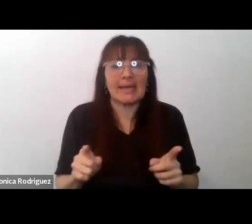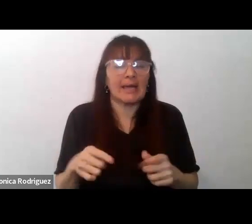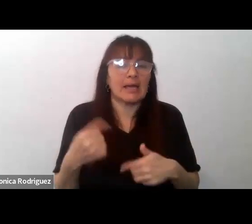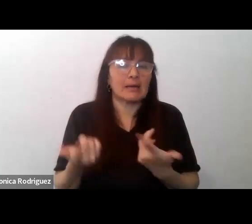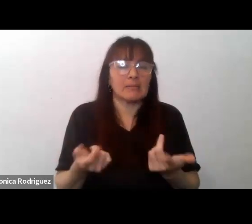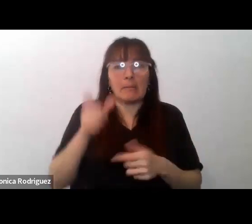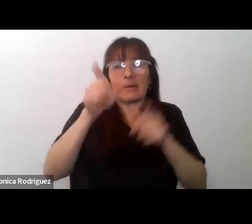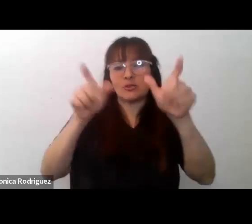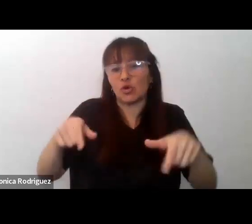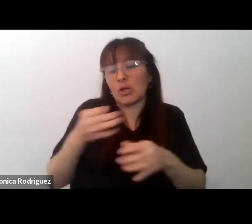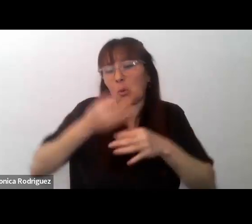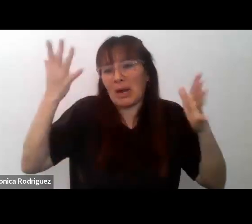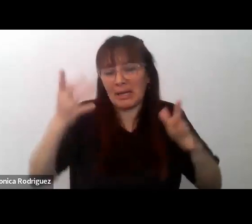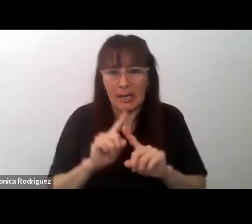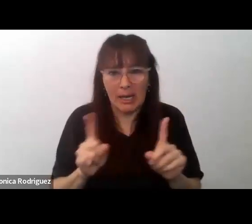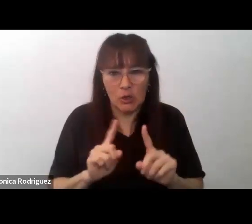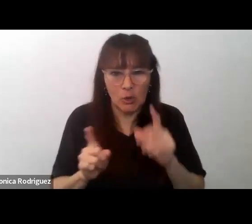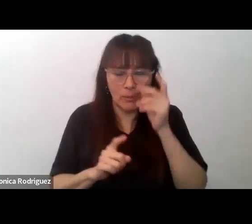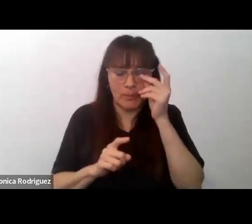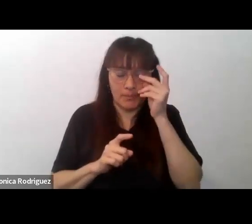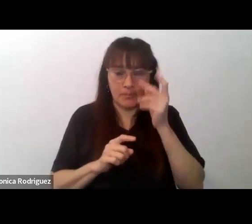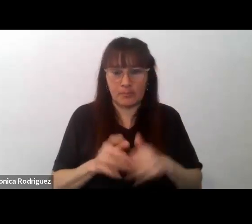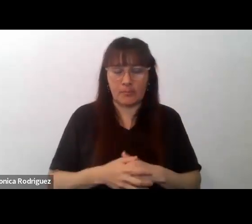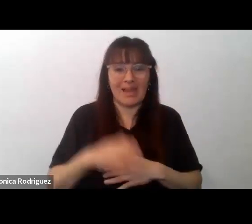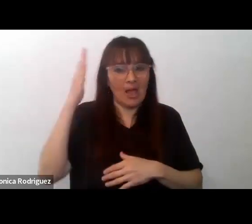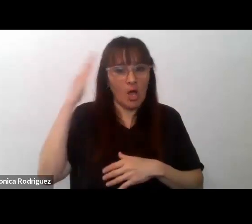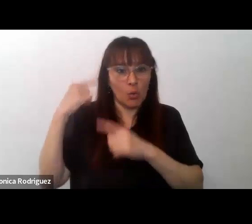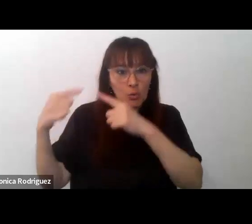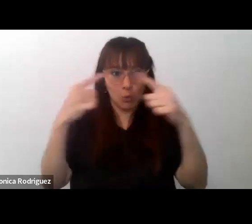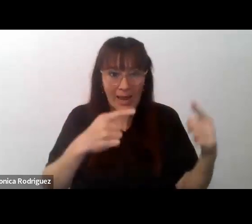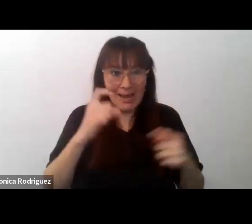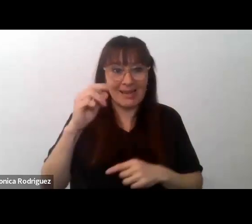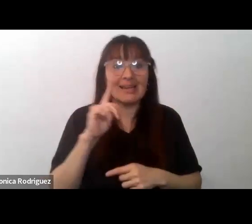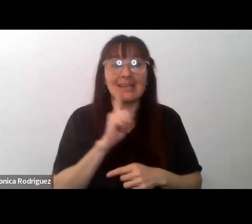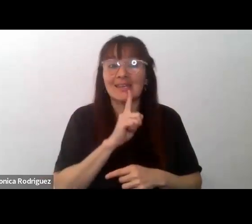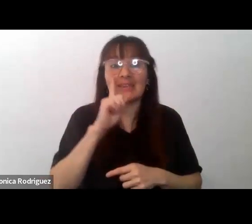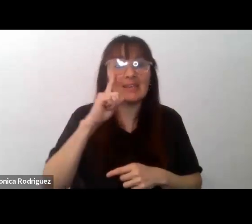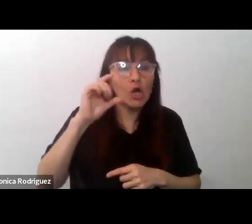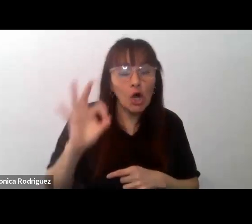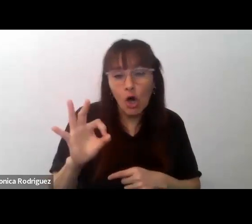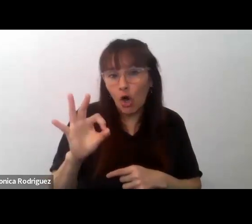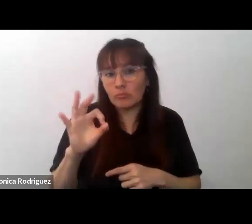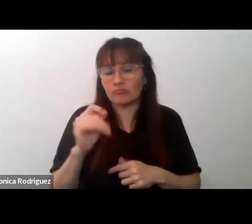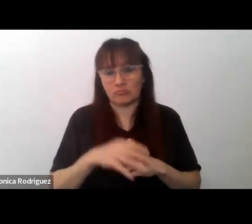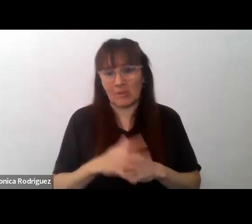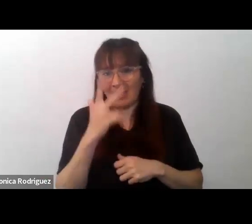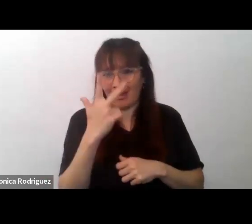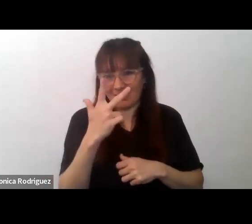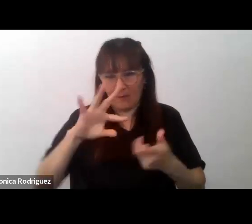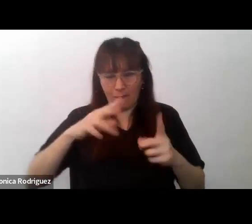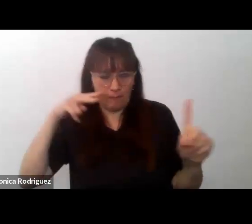persona. Y lo intercultural crítico se inscribe en tres